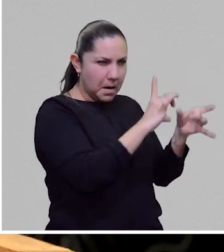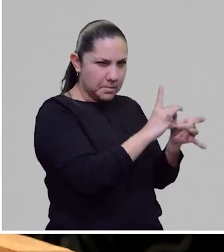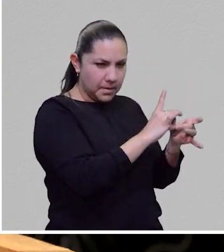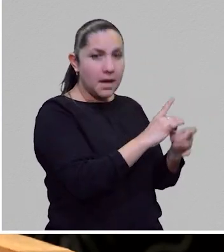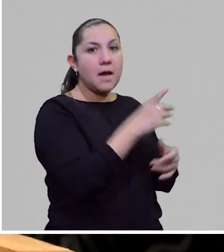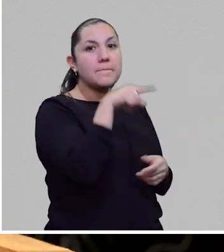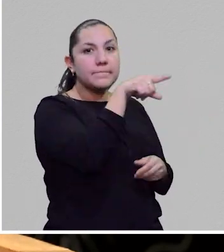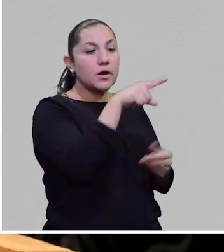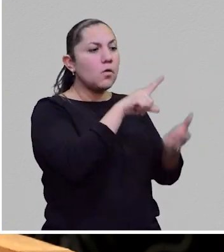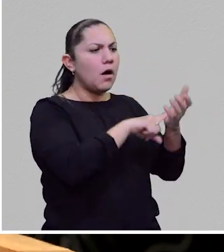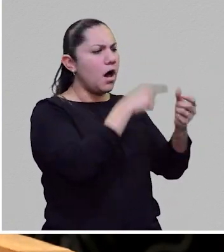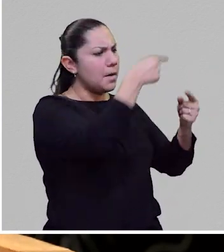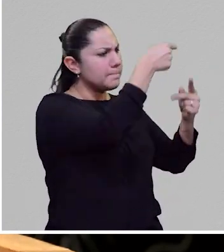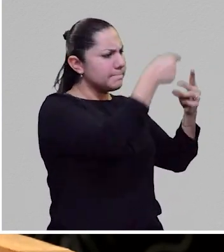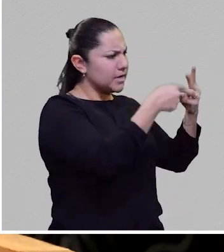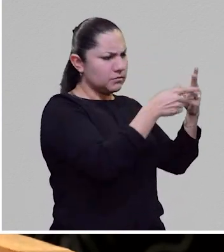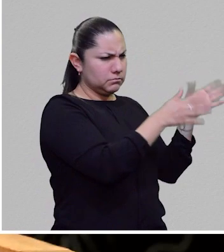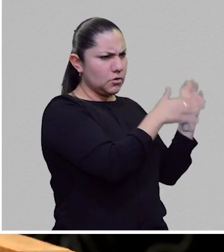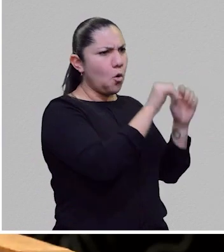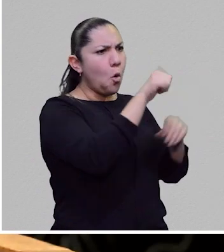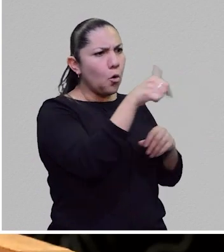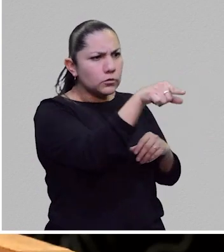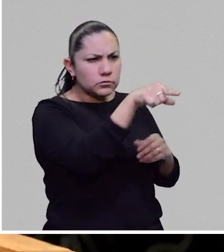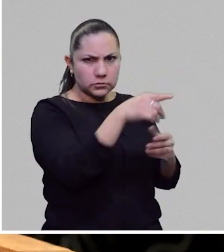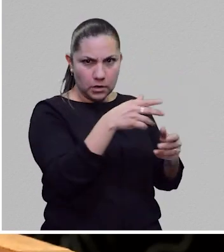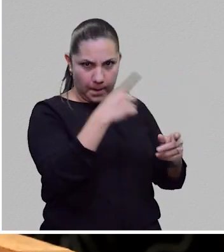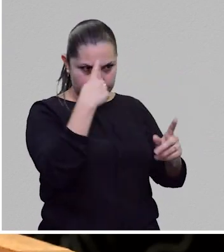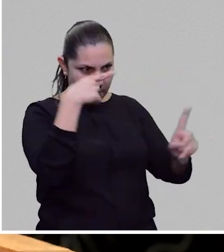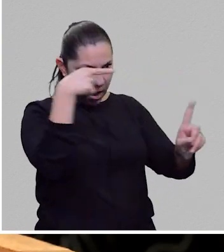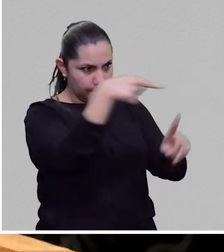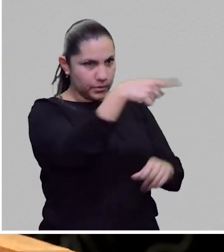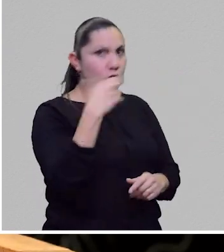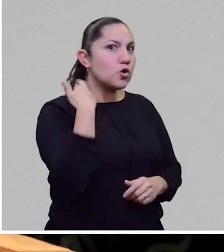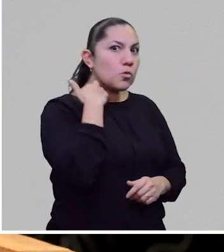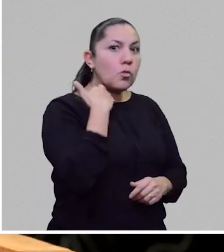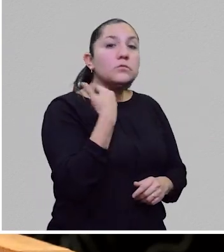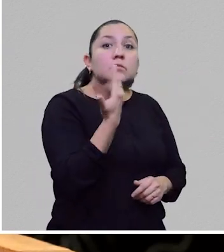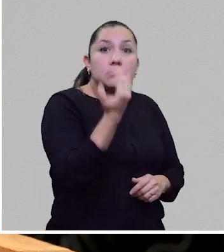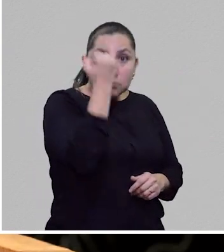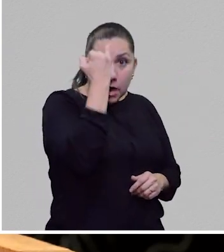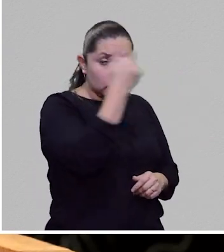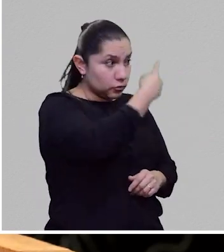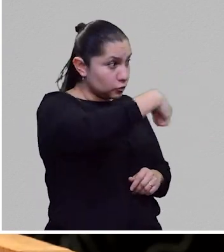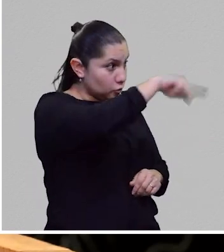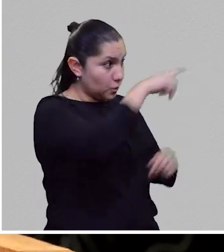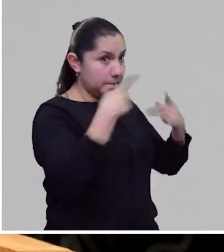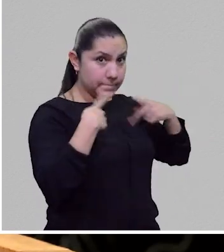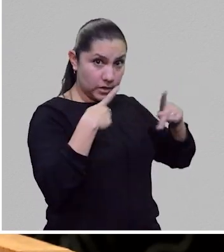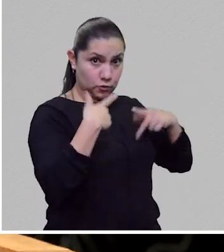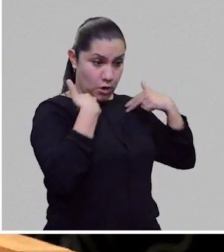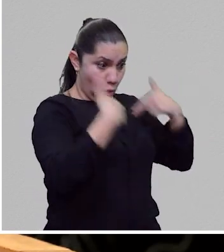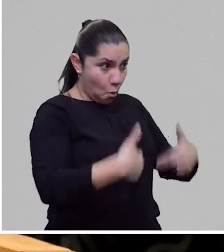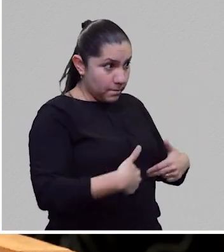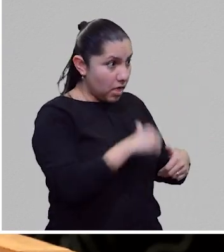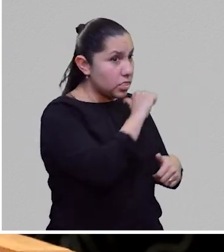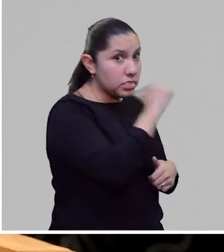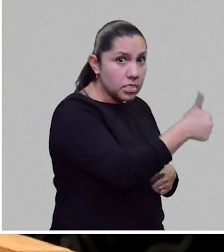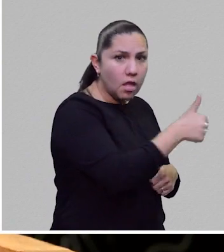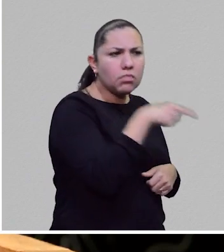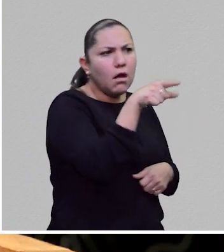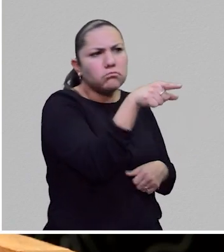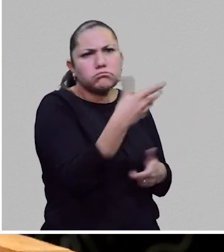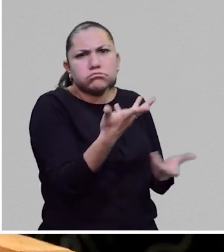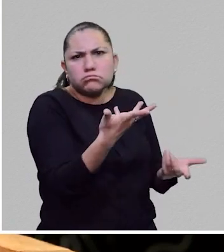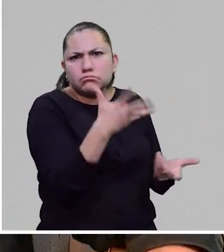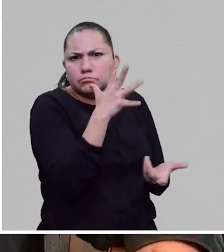digamos, que regidor, en cambio los robots jamás parece que pueden existir sin humanos, o están hechos para relacionarse con el humano, no hay una existencia autónoma de robots.